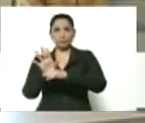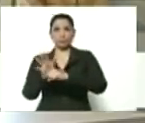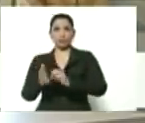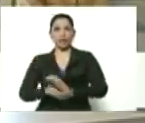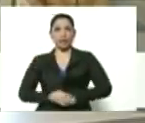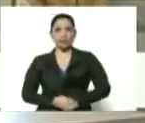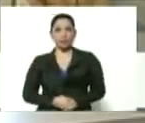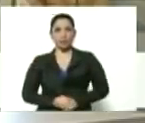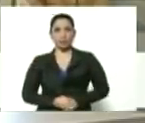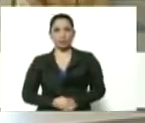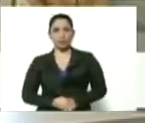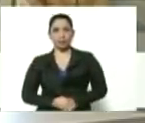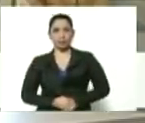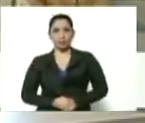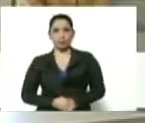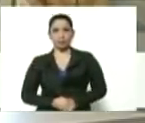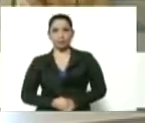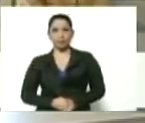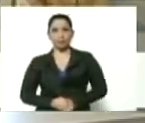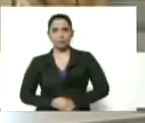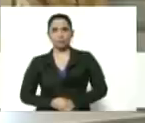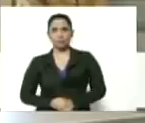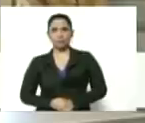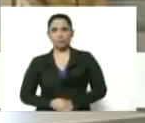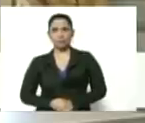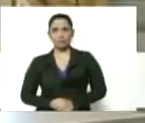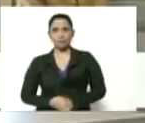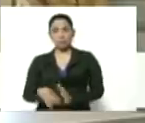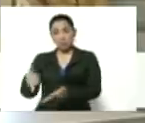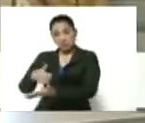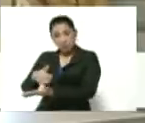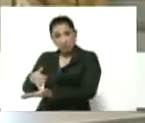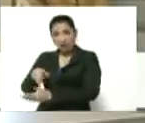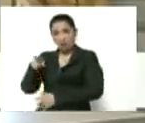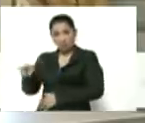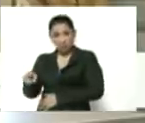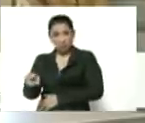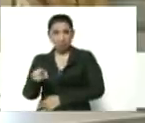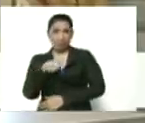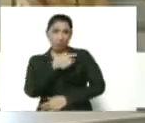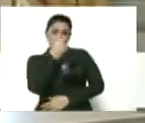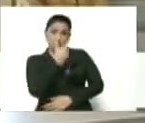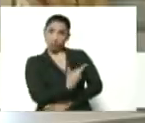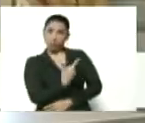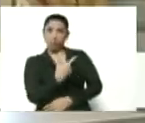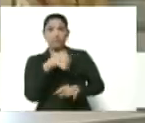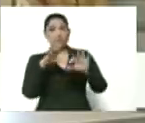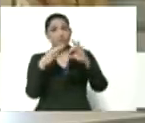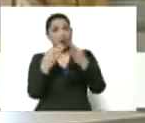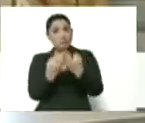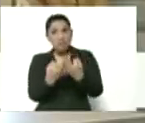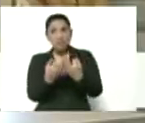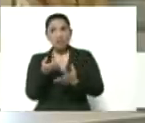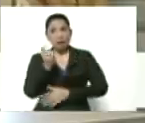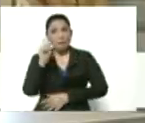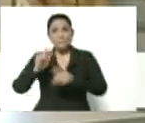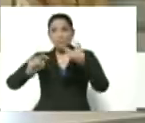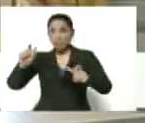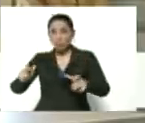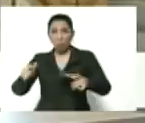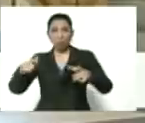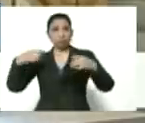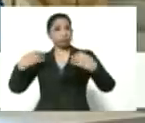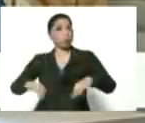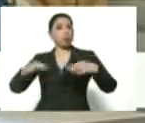le digo a Venezuela, si usted se relaja, compadre, si usted deja que de su familia haya gente que se relaje,